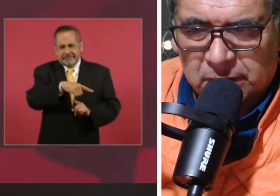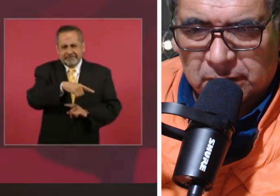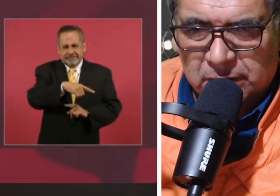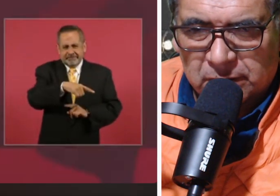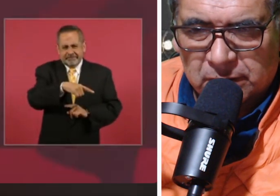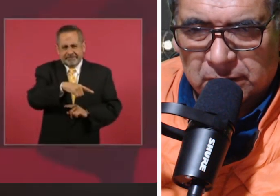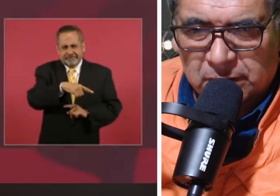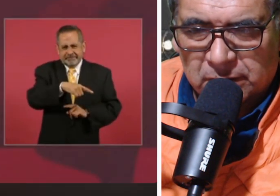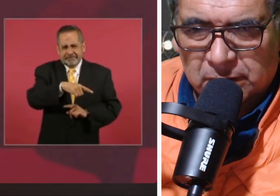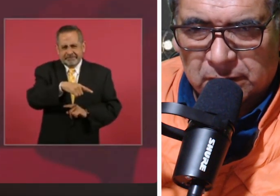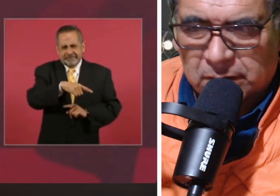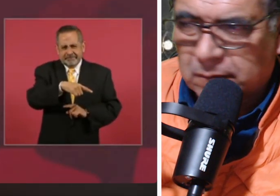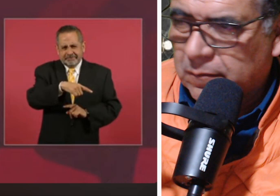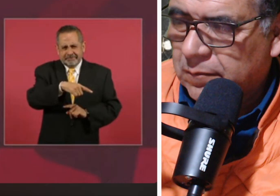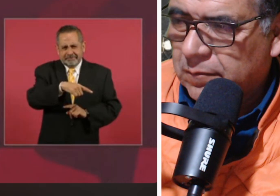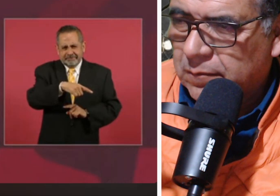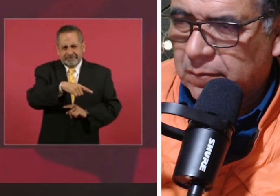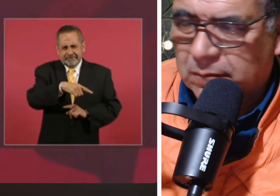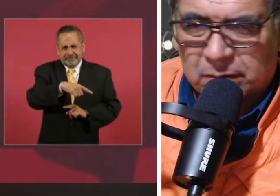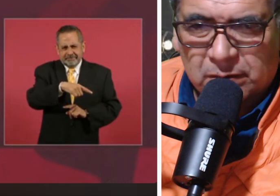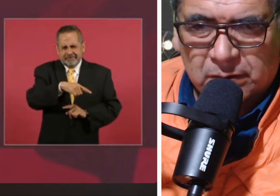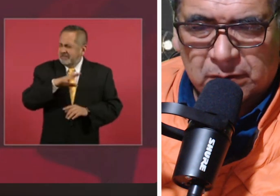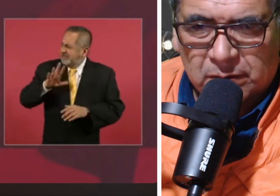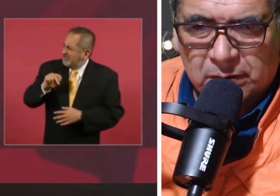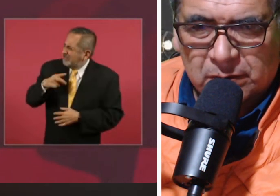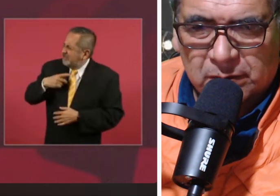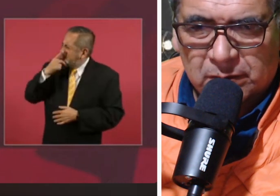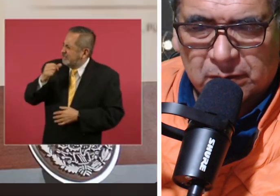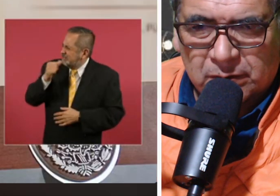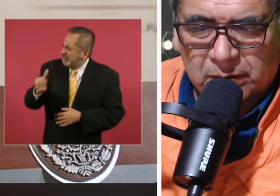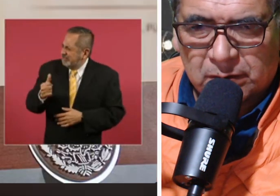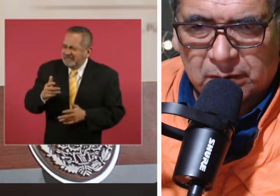no dije nada pero